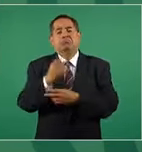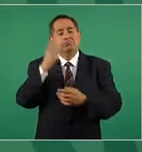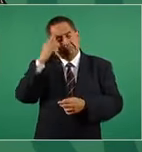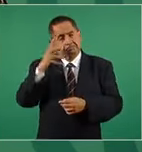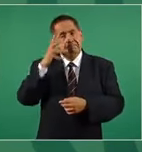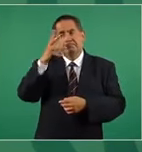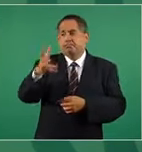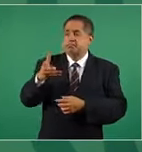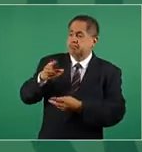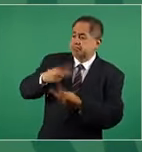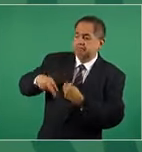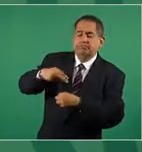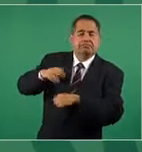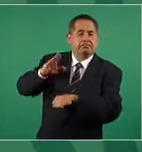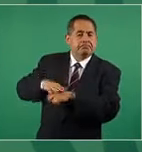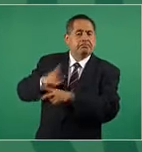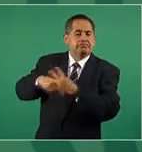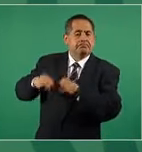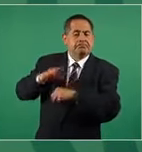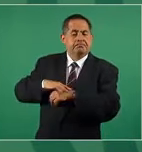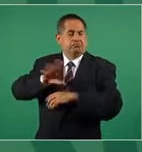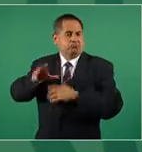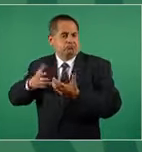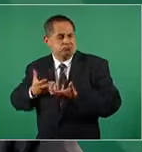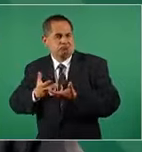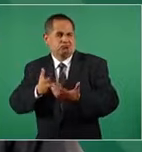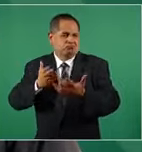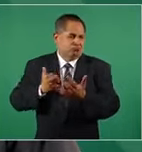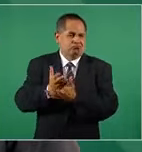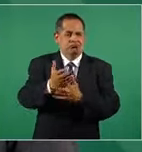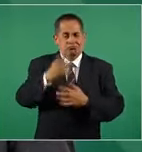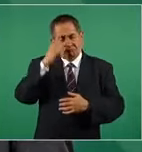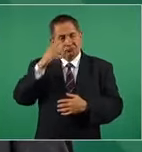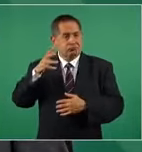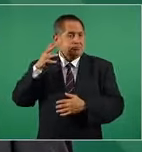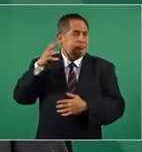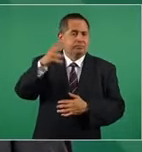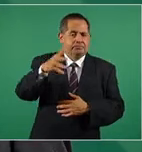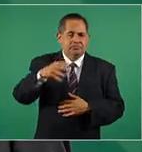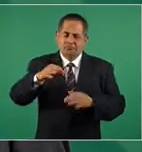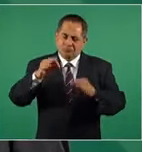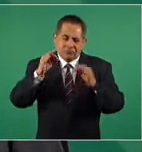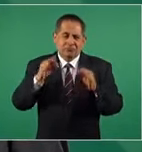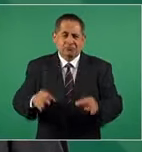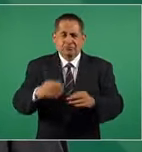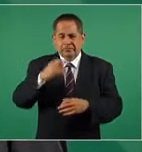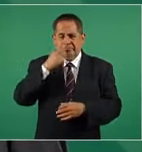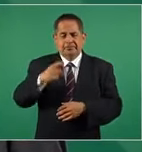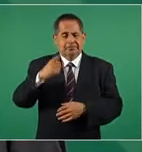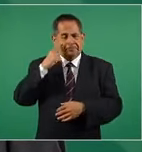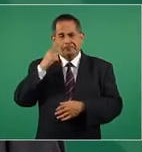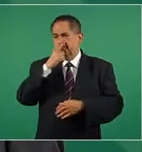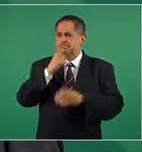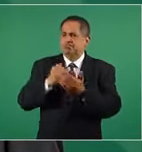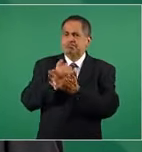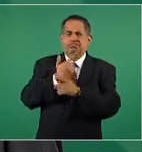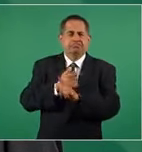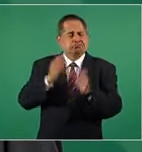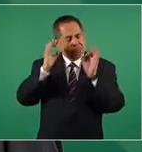se establezca en México una auténtica democracia,